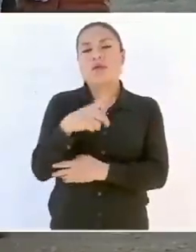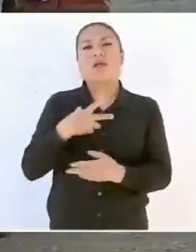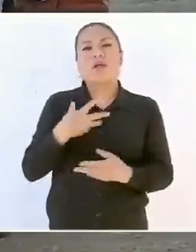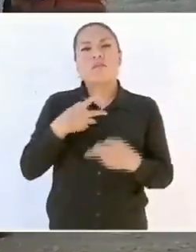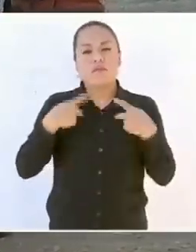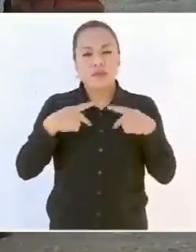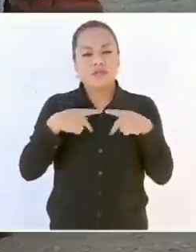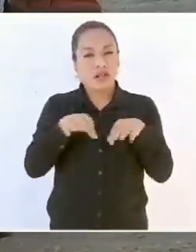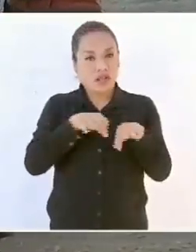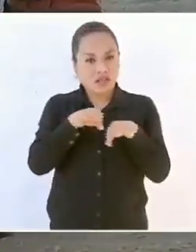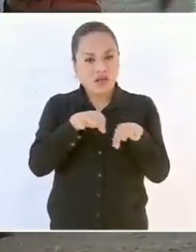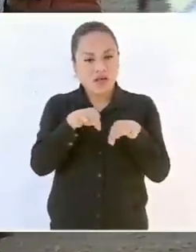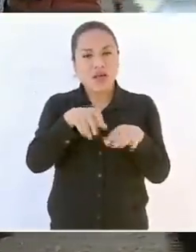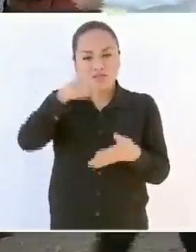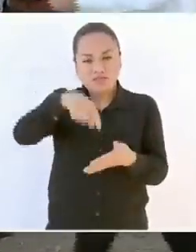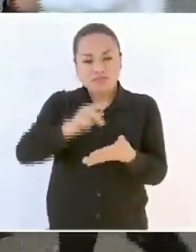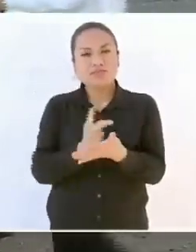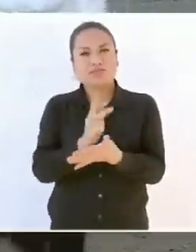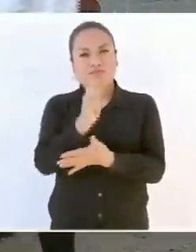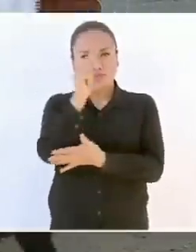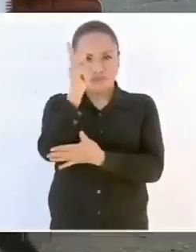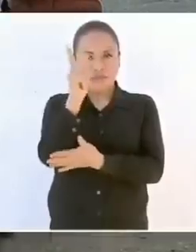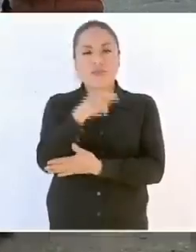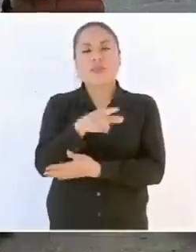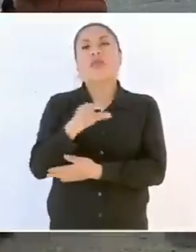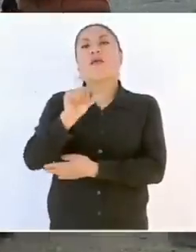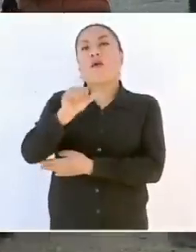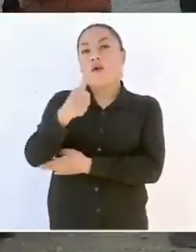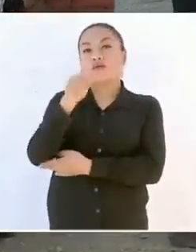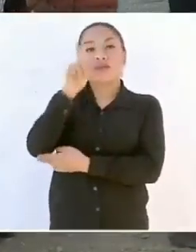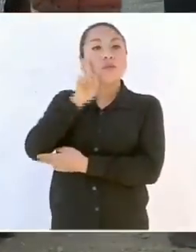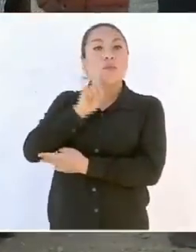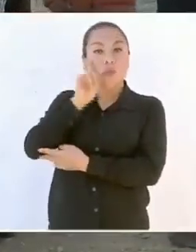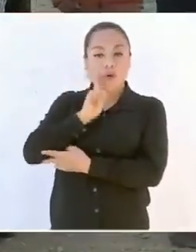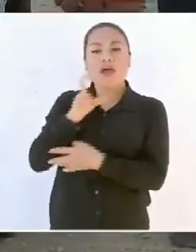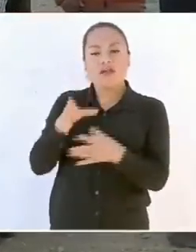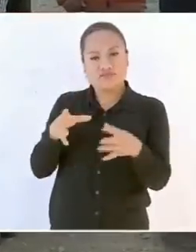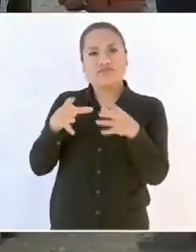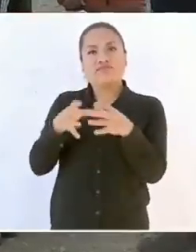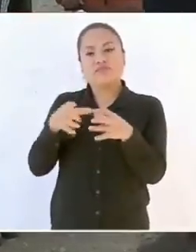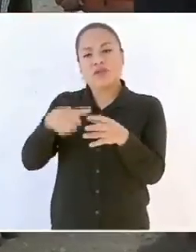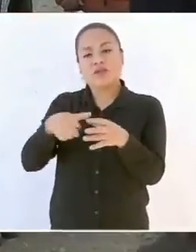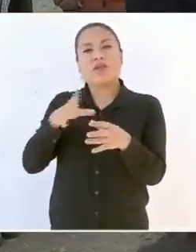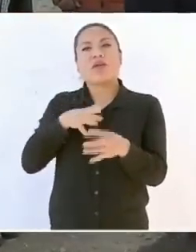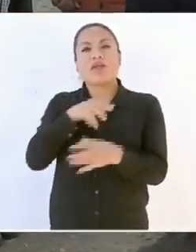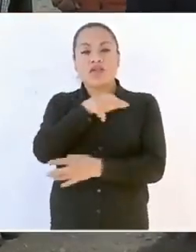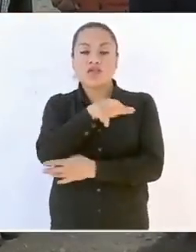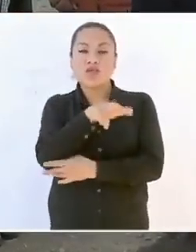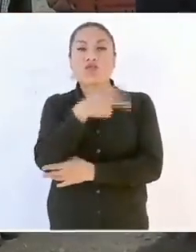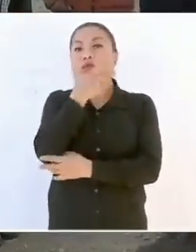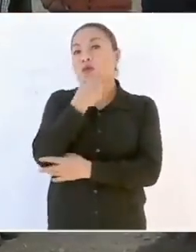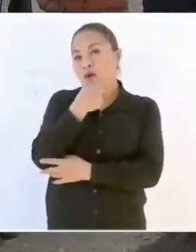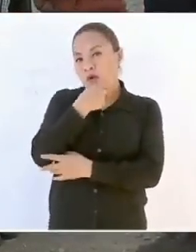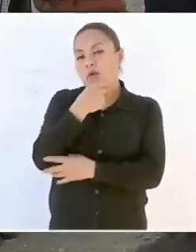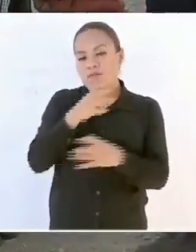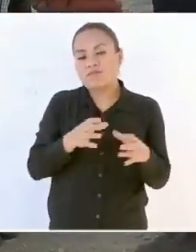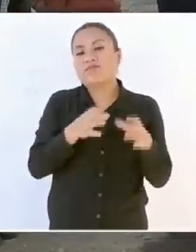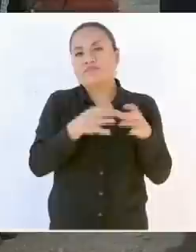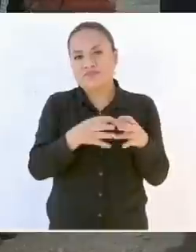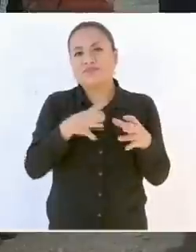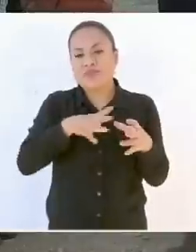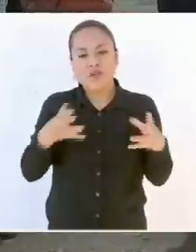sembradores De los cuales 11 mujeres y 18 hombres Están